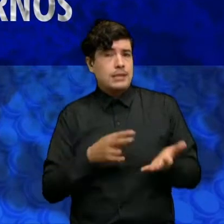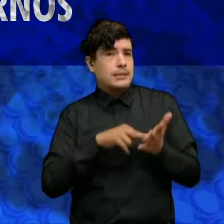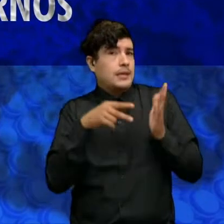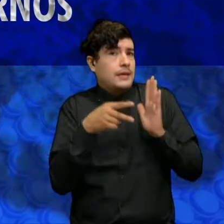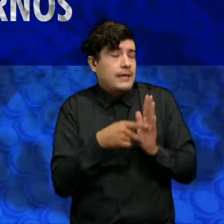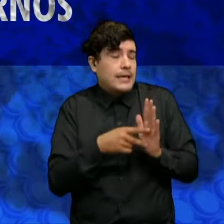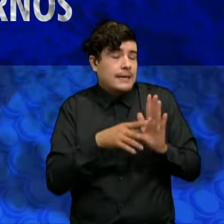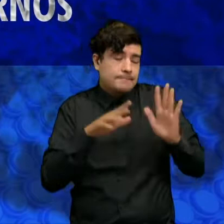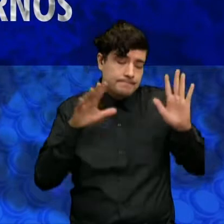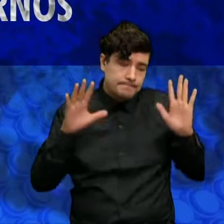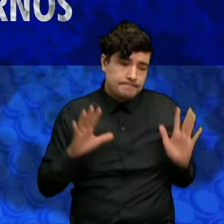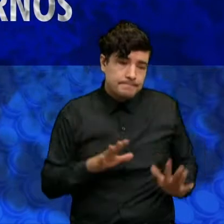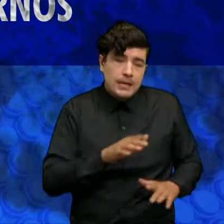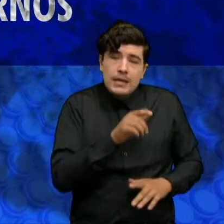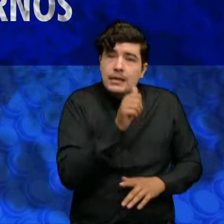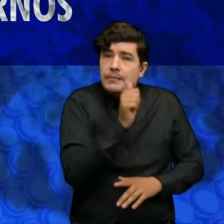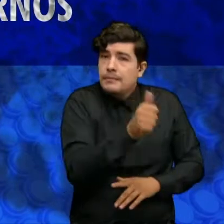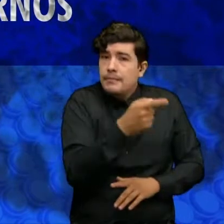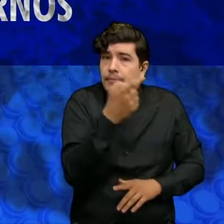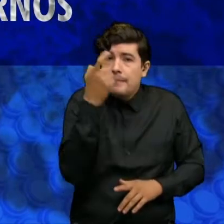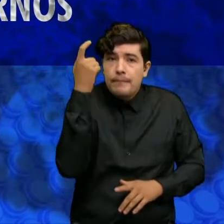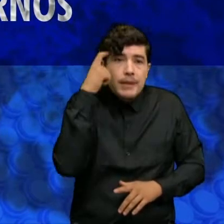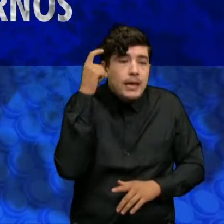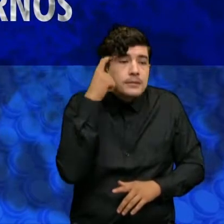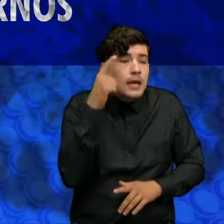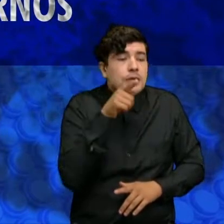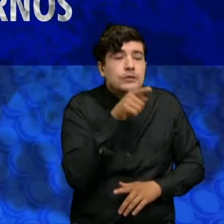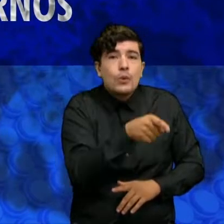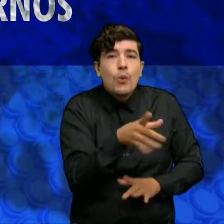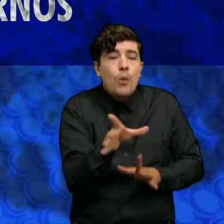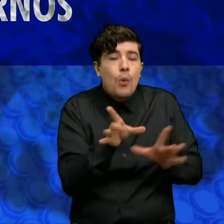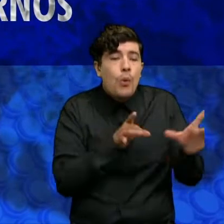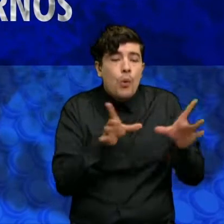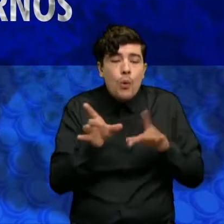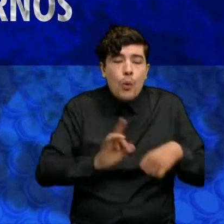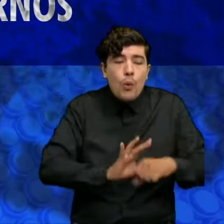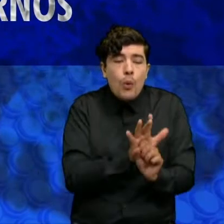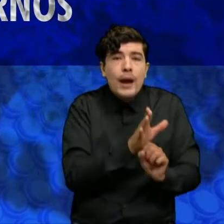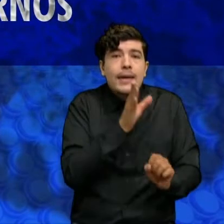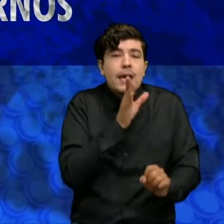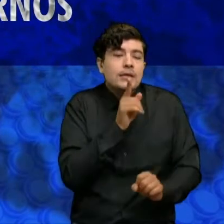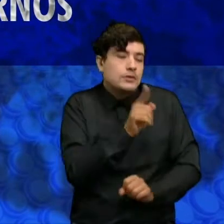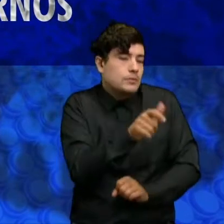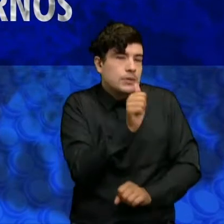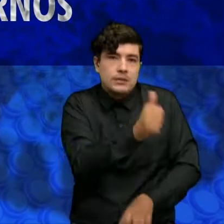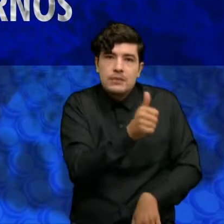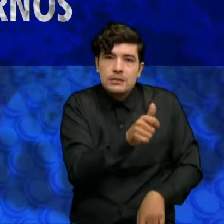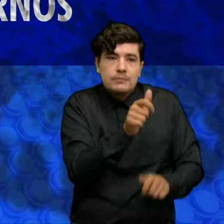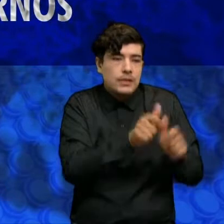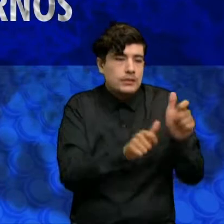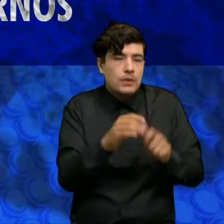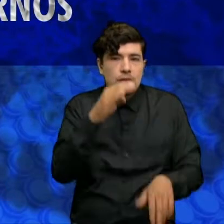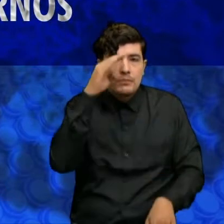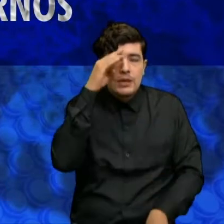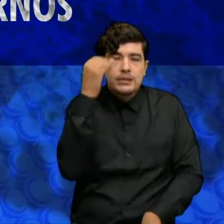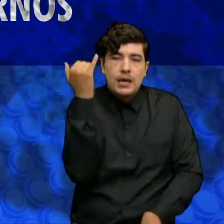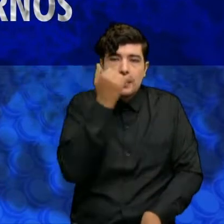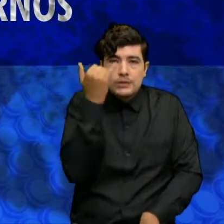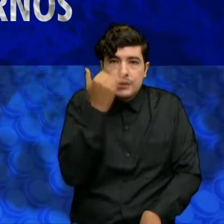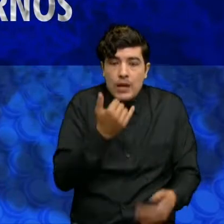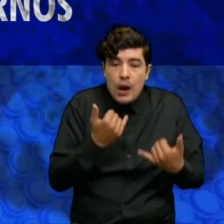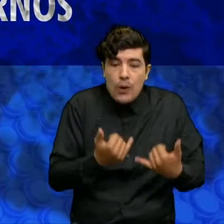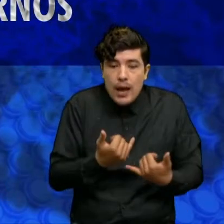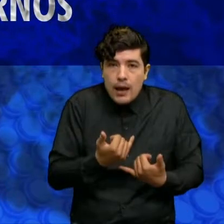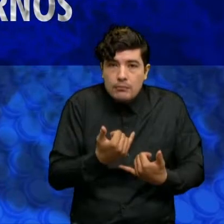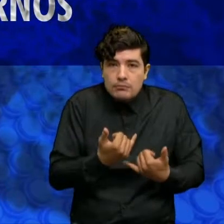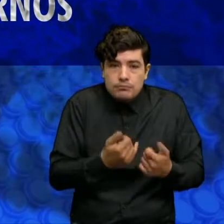desafortunadamente hay que pensar que el contagio directamente viene de los mismos guardianes y el resultado pues está